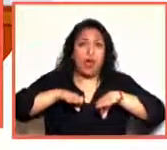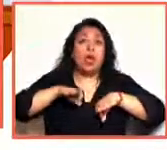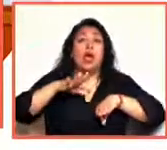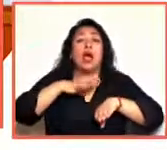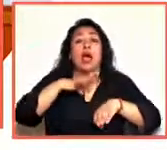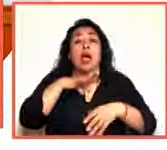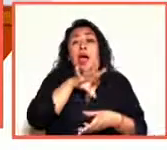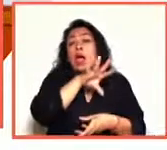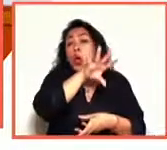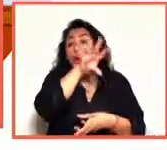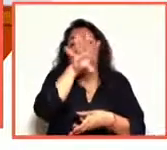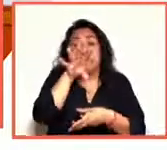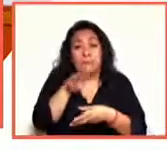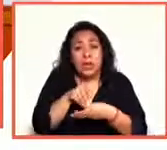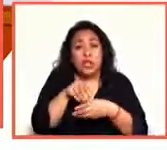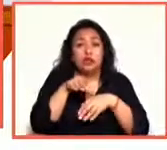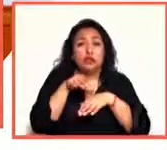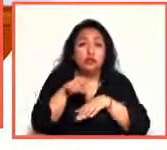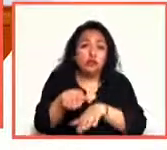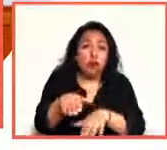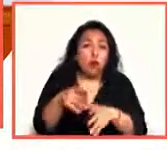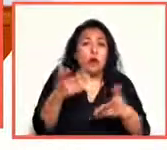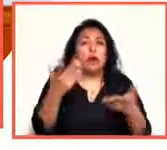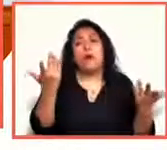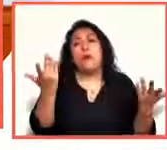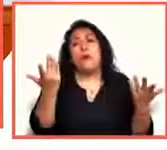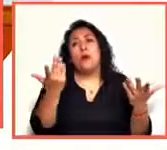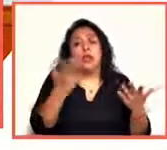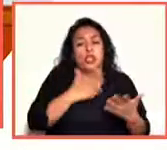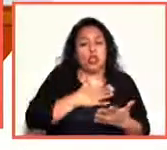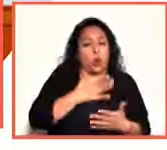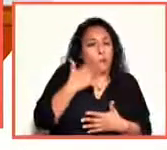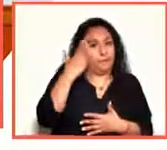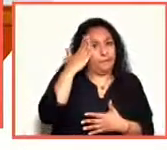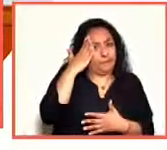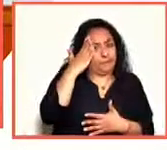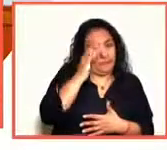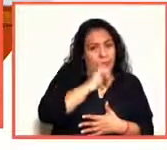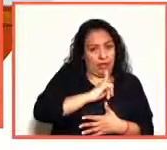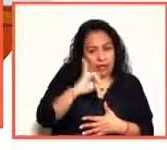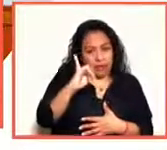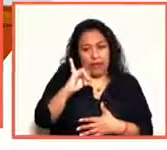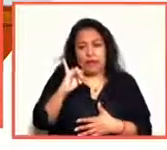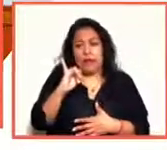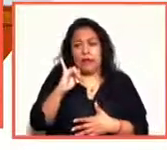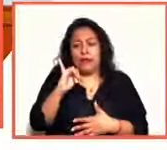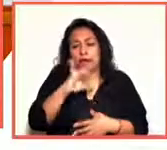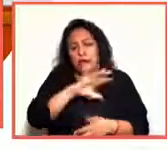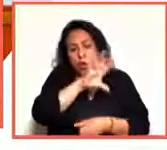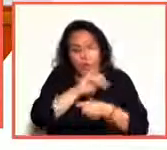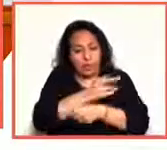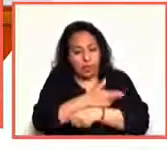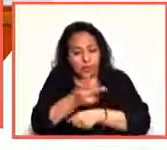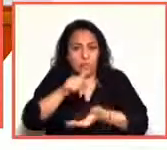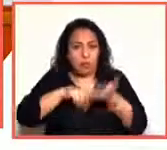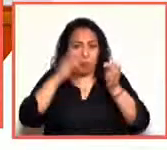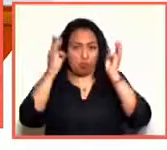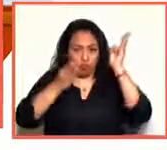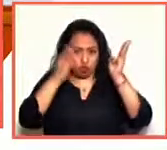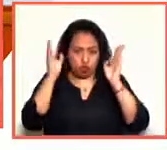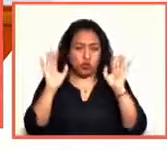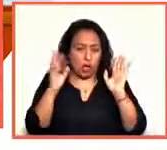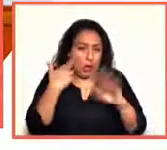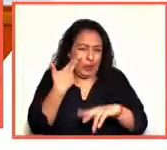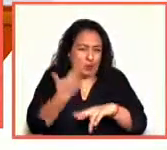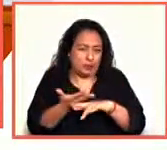cuestiones laborales patronales del museo, ¿no? Básicamente. Entonces,